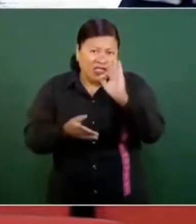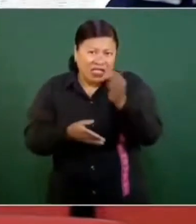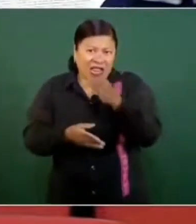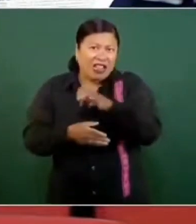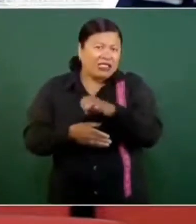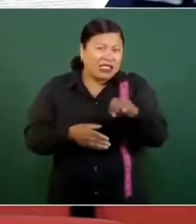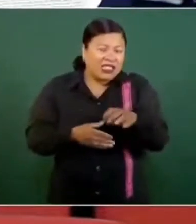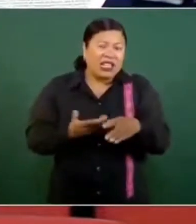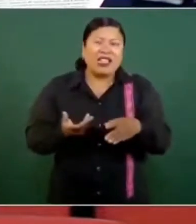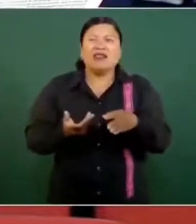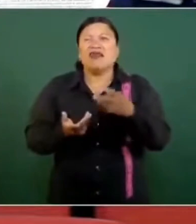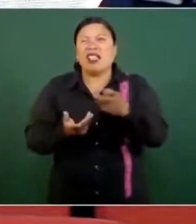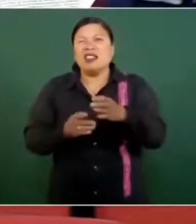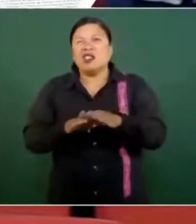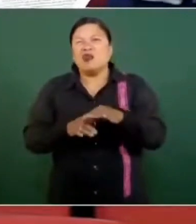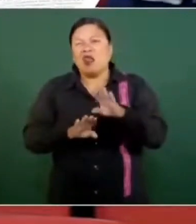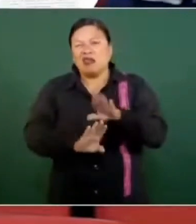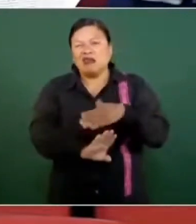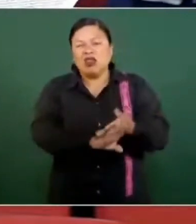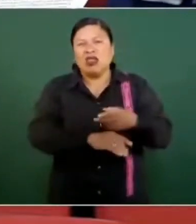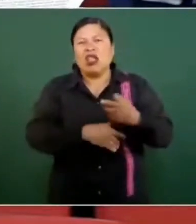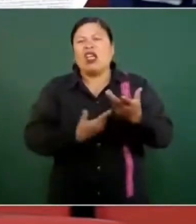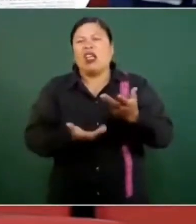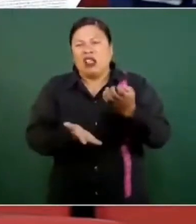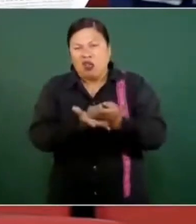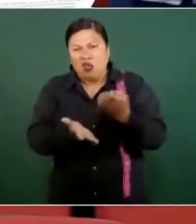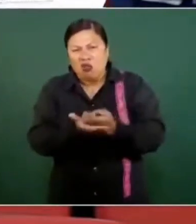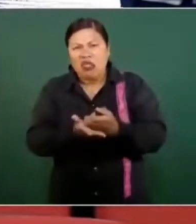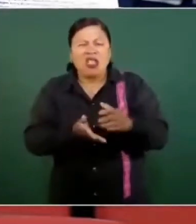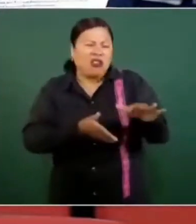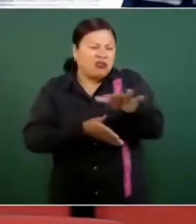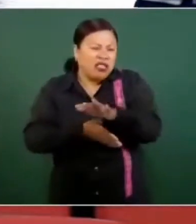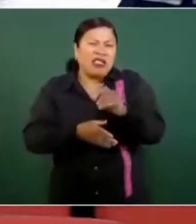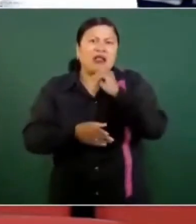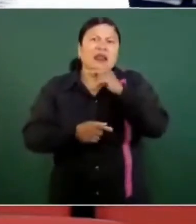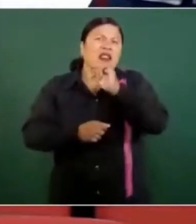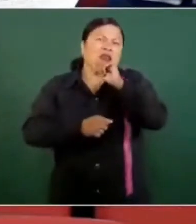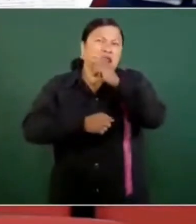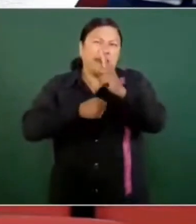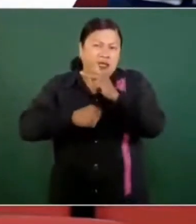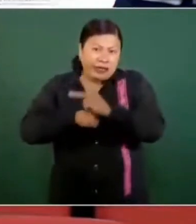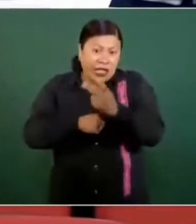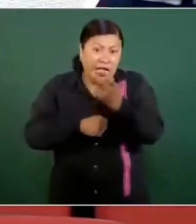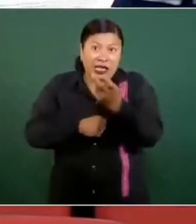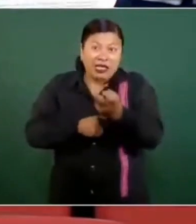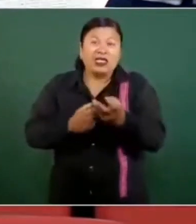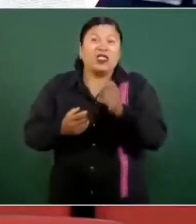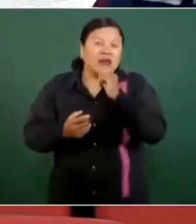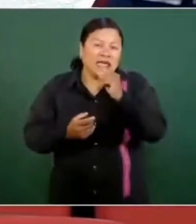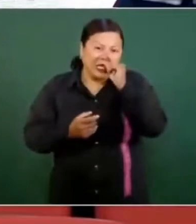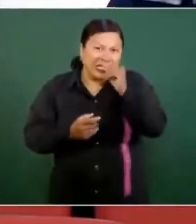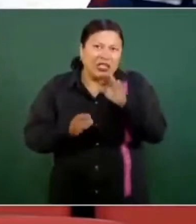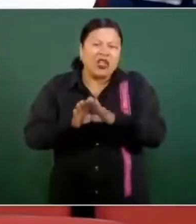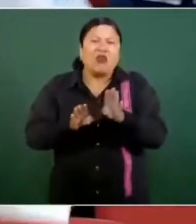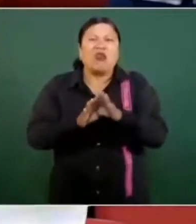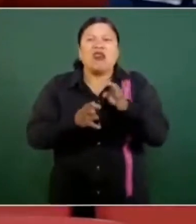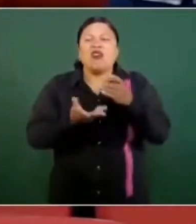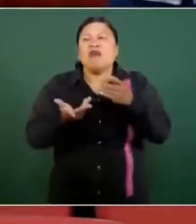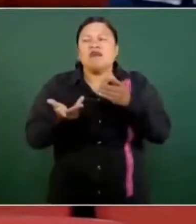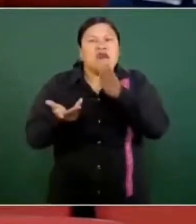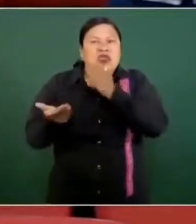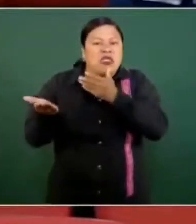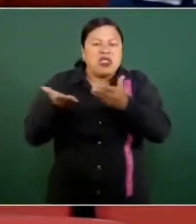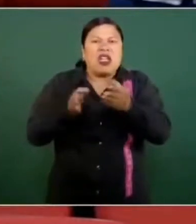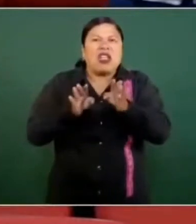señor, daños a la economía local y a los transnacionales y apresionando así la salida de los inversionistas en esta